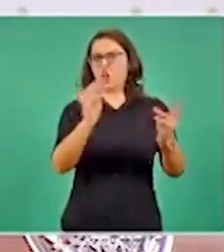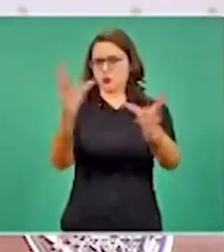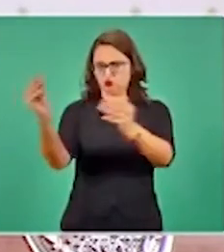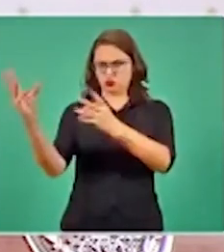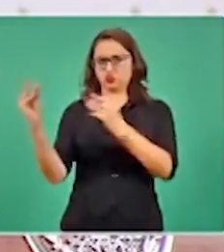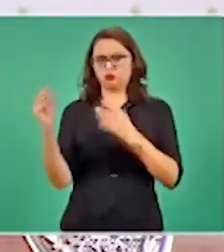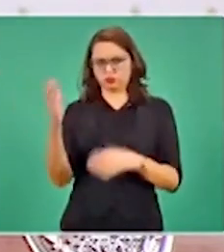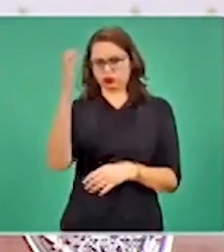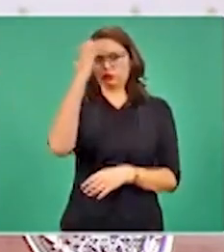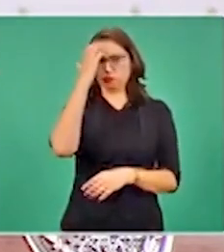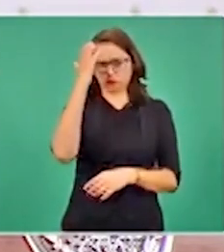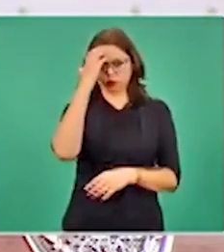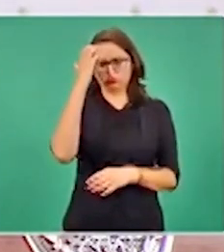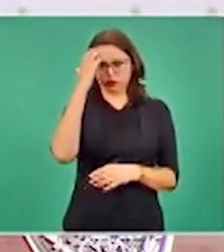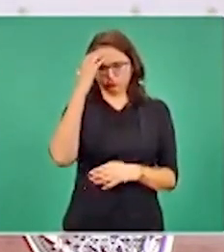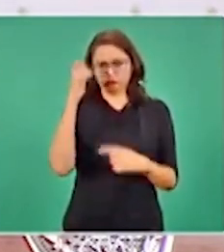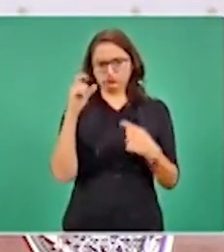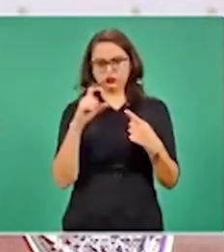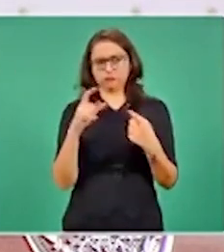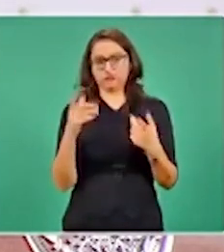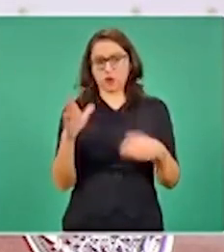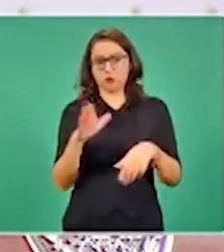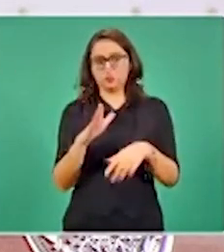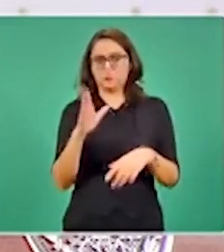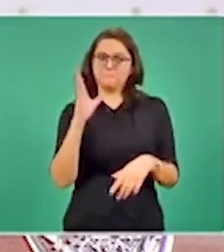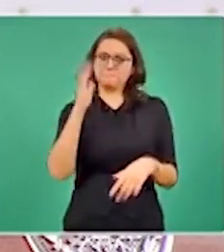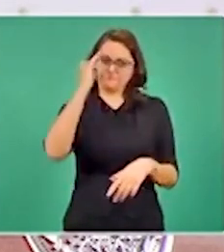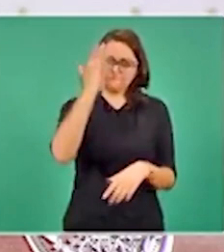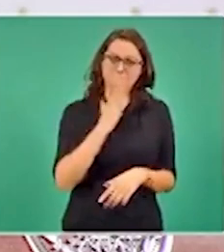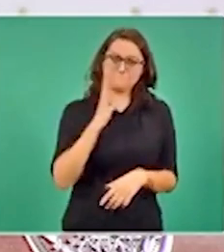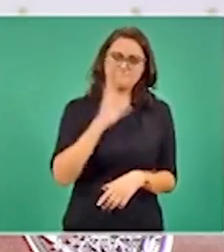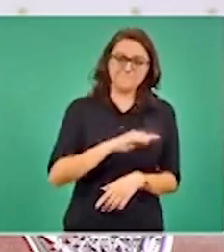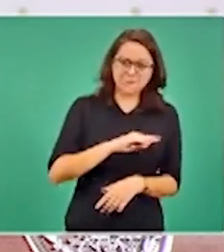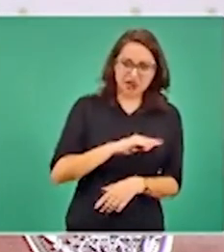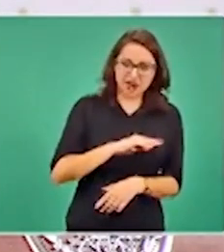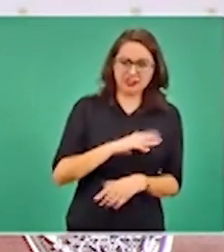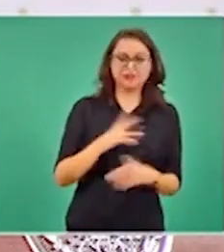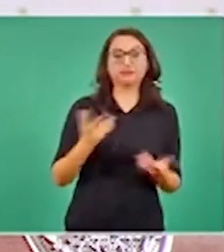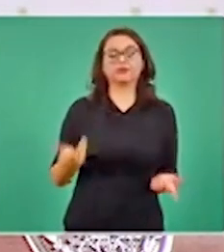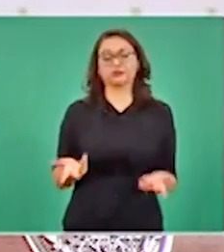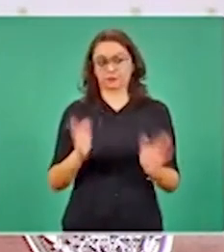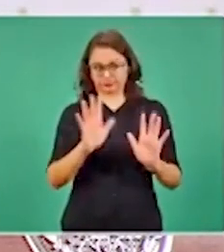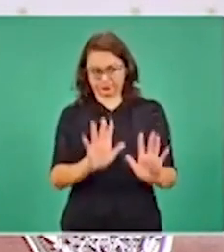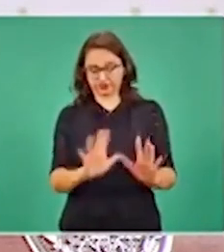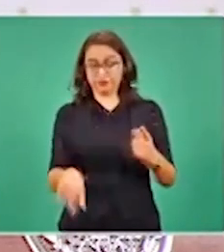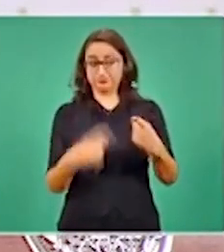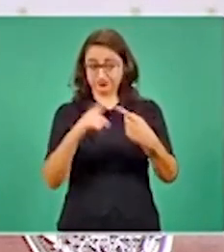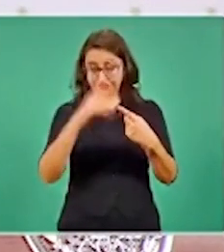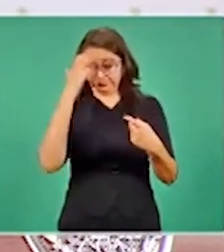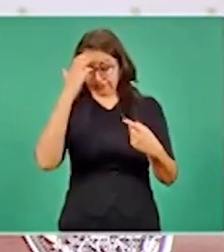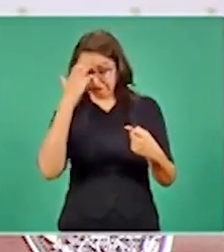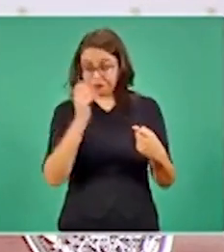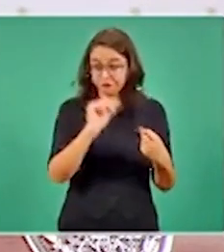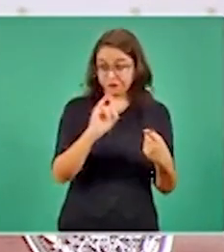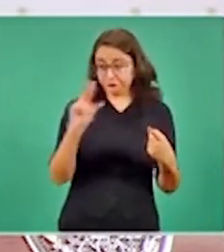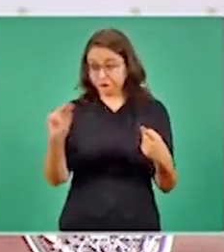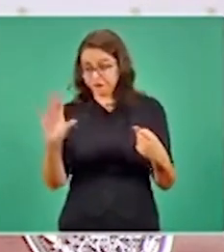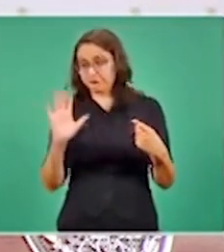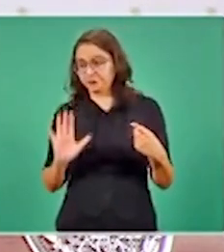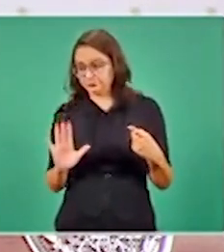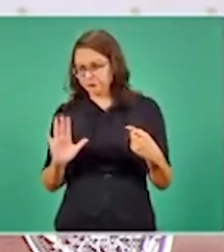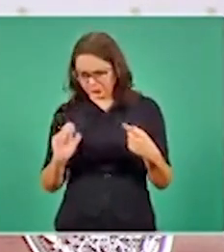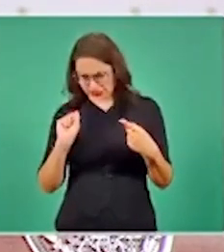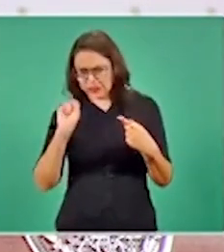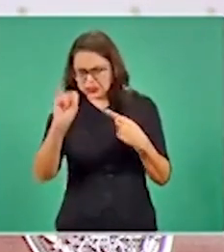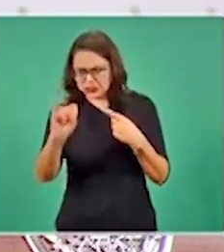con mala fama. Viene la segunda pregunta. ¿Qué